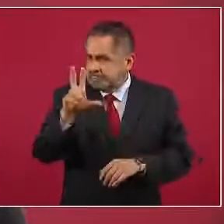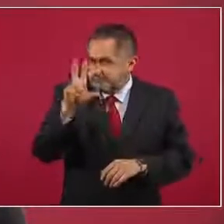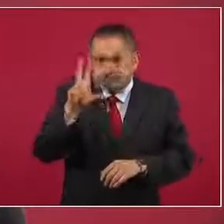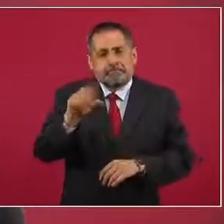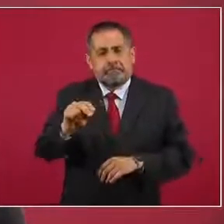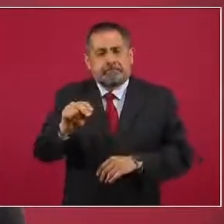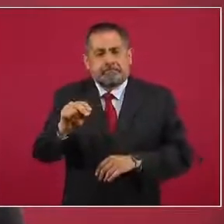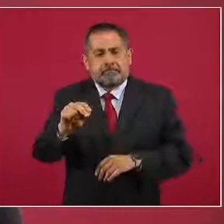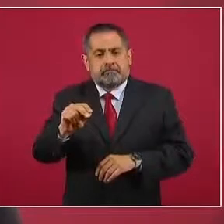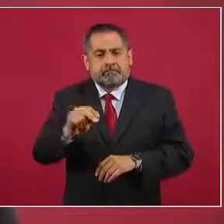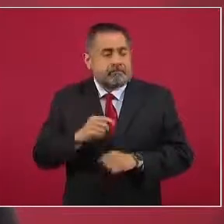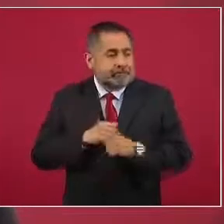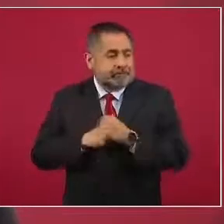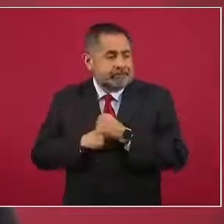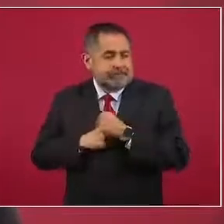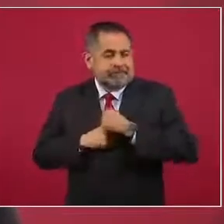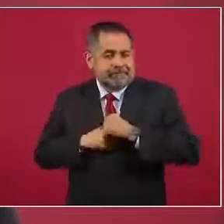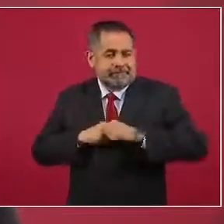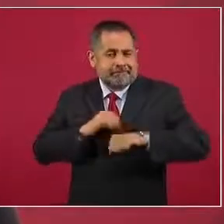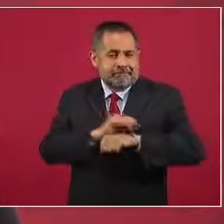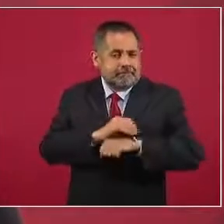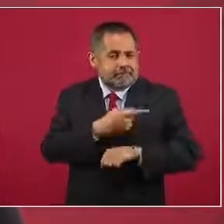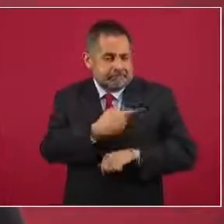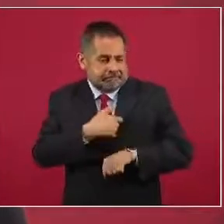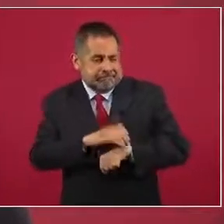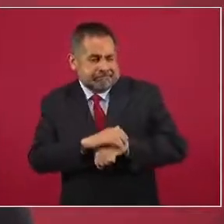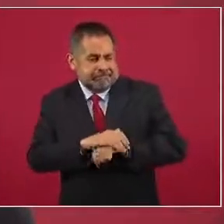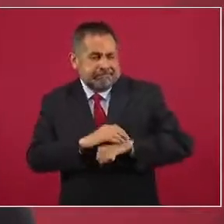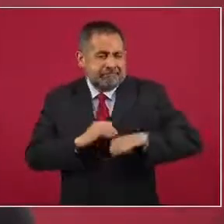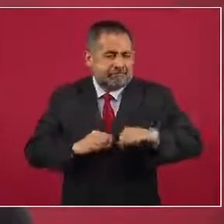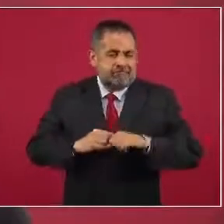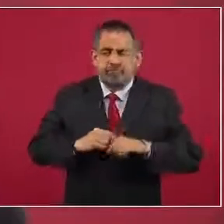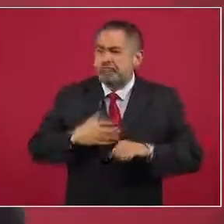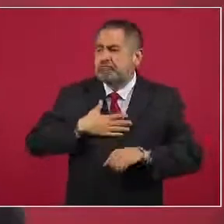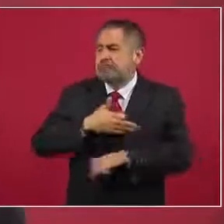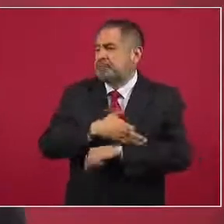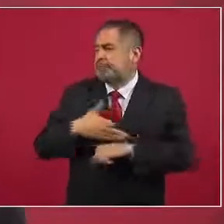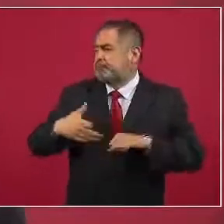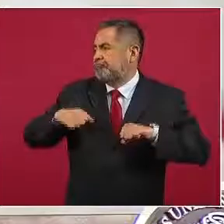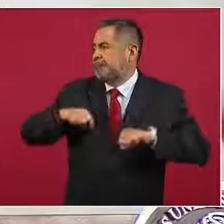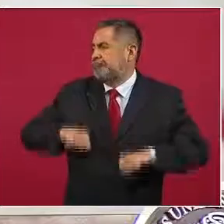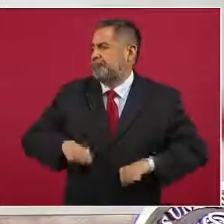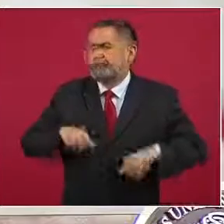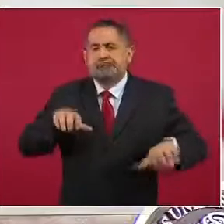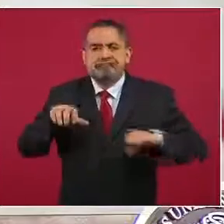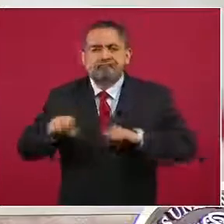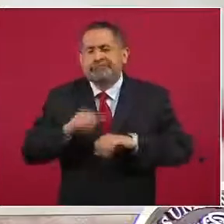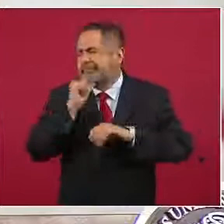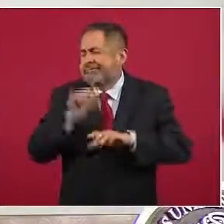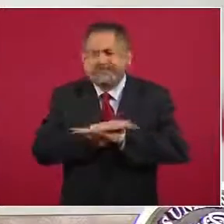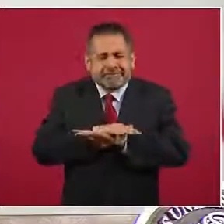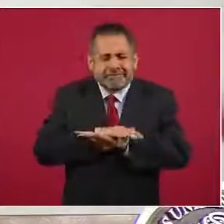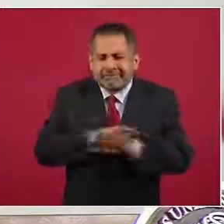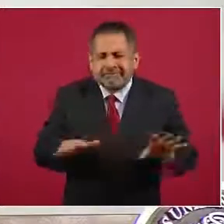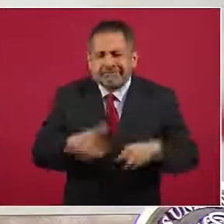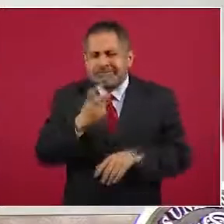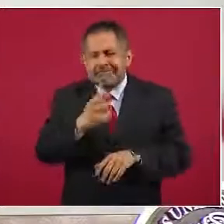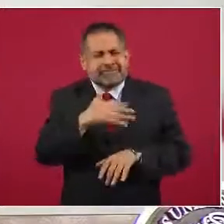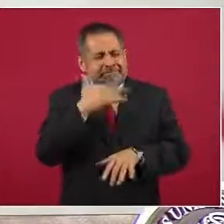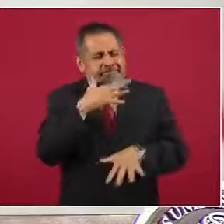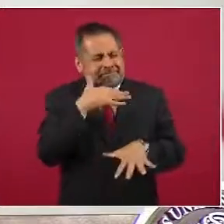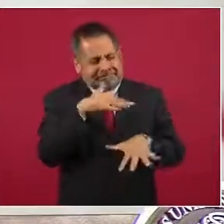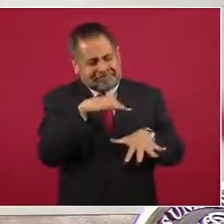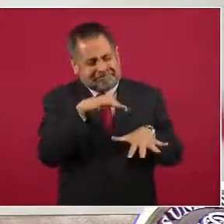el influyentismo, el amiguismo, el nepotismo, ninguna de esas lacras de la